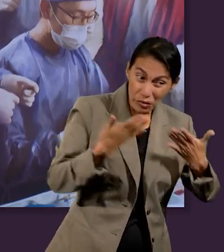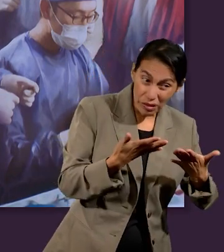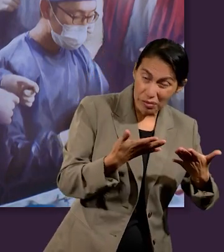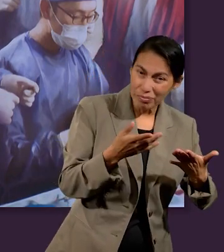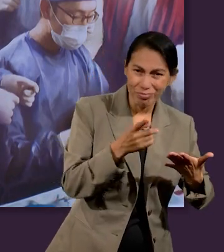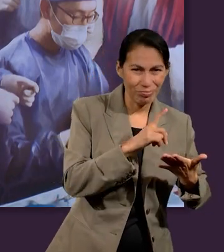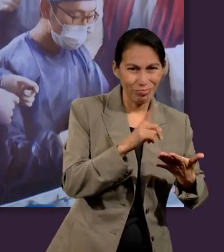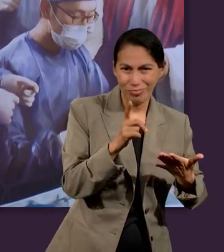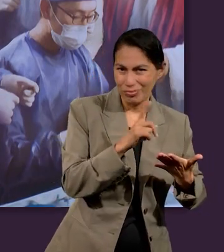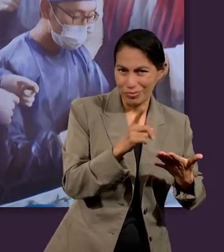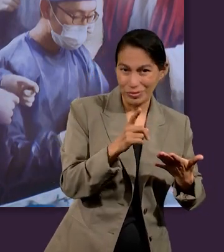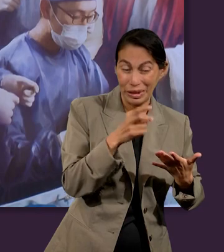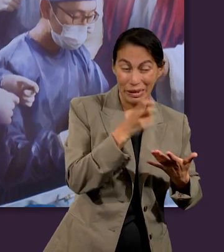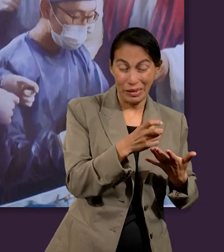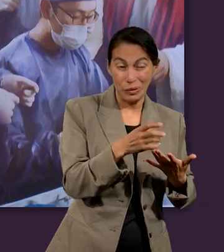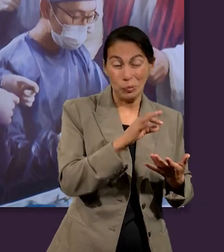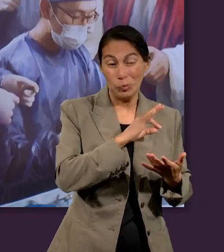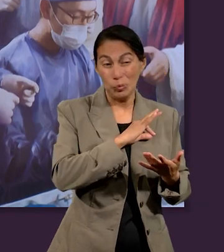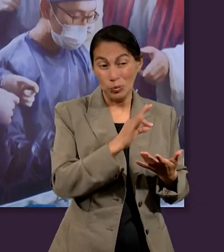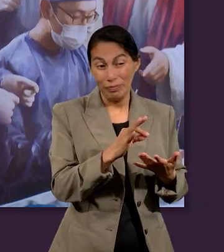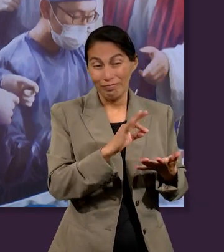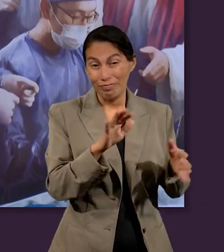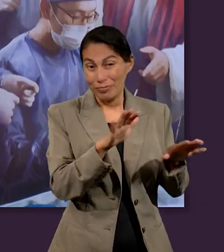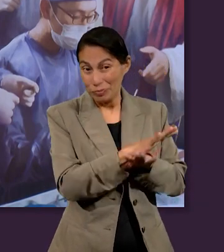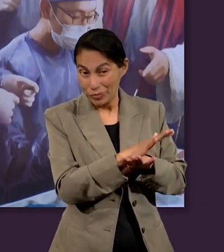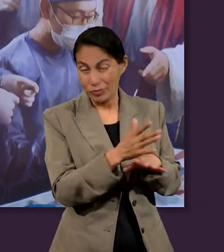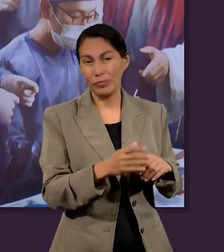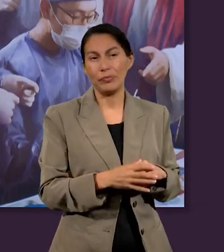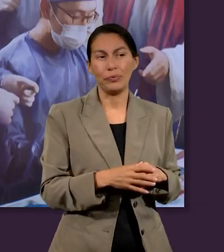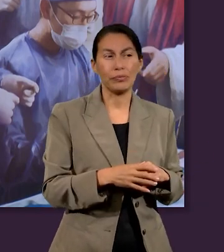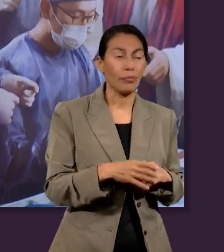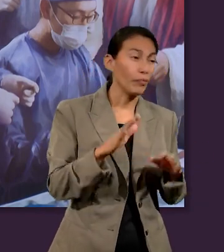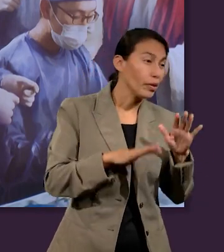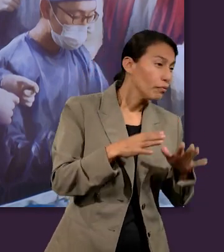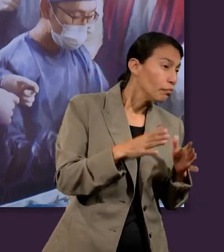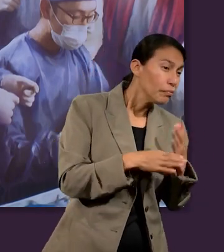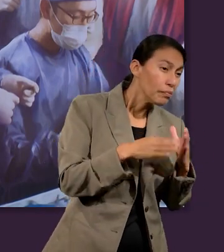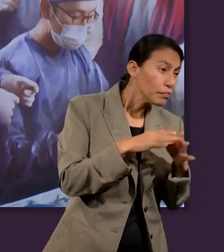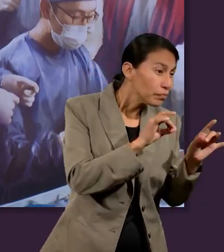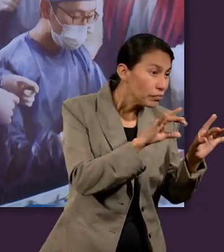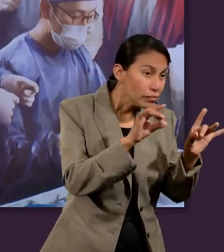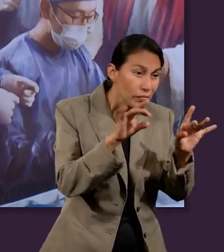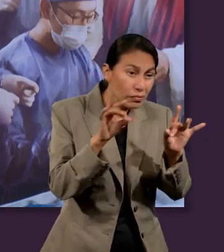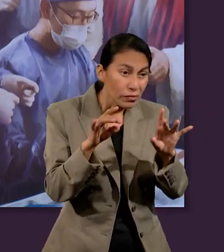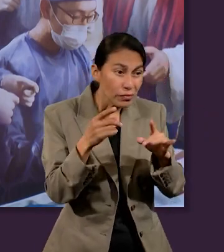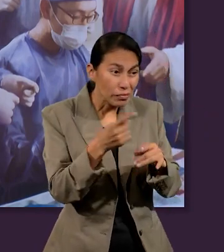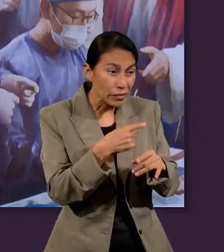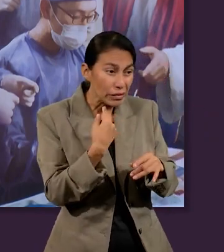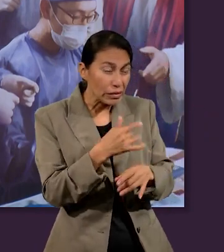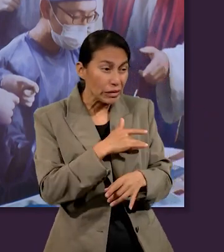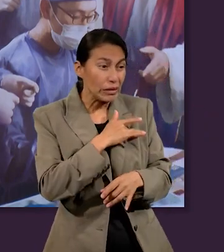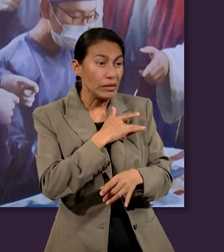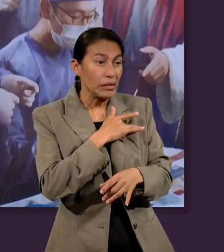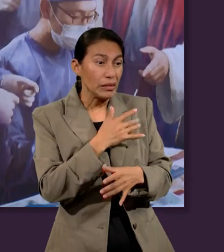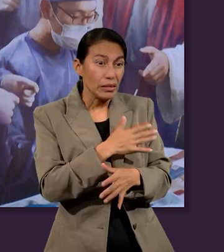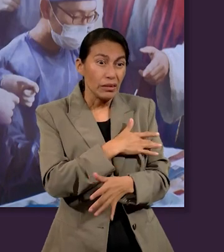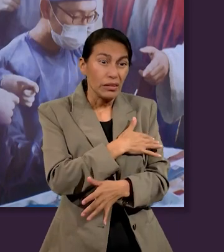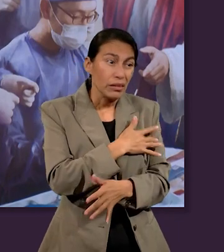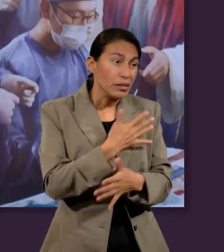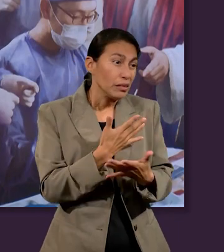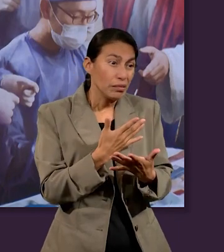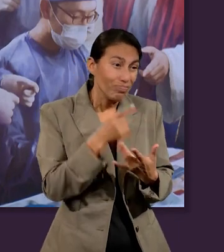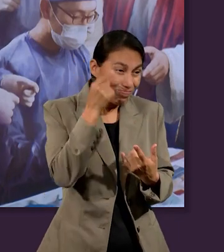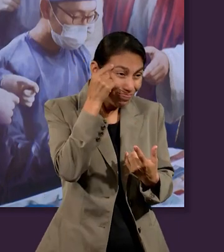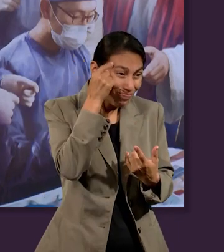para no confiar en lo que sentimos, en lo que vemos, porque nuestros sentidos pueden ser alterados, o esas